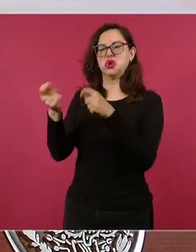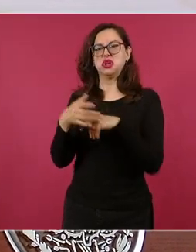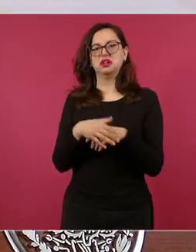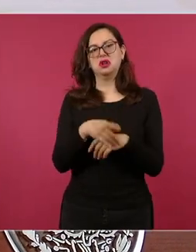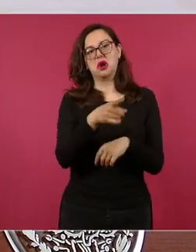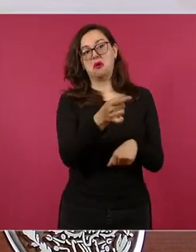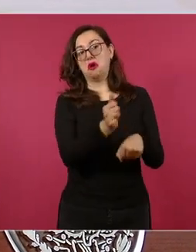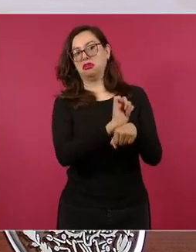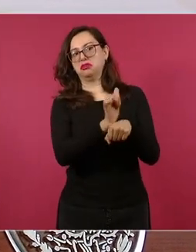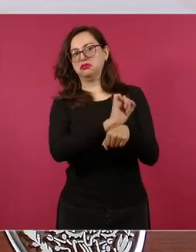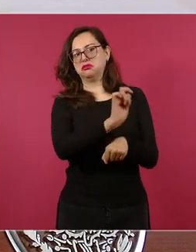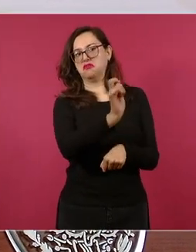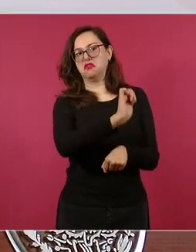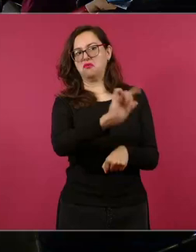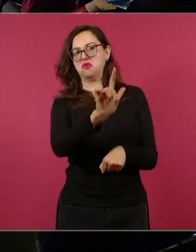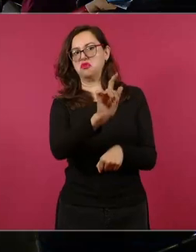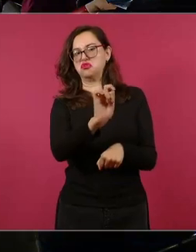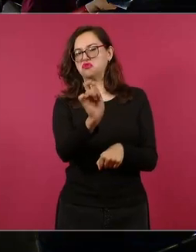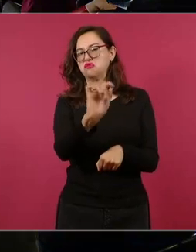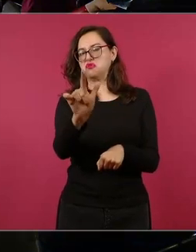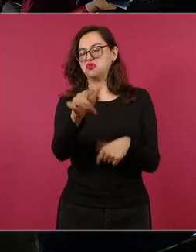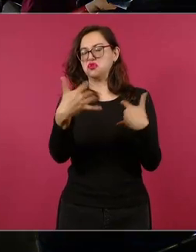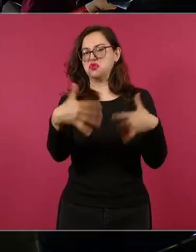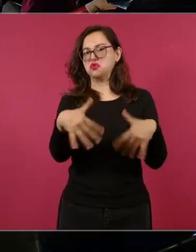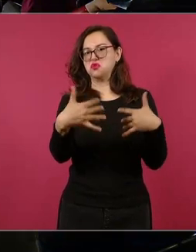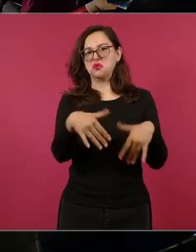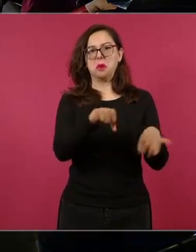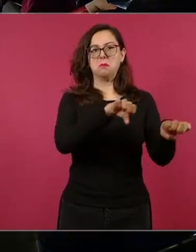que pontificaban